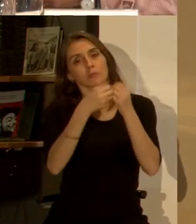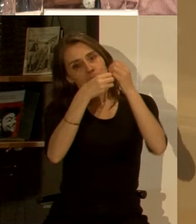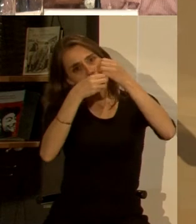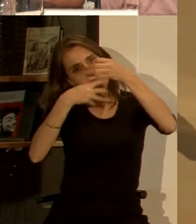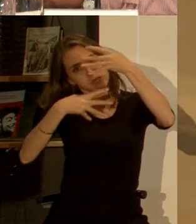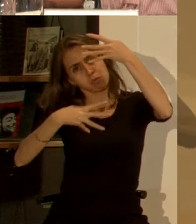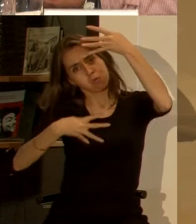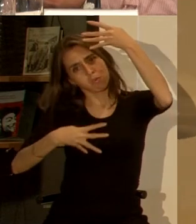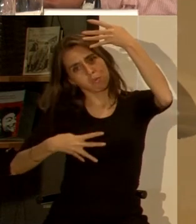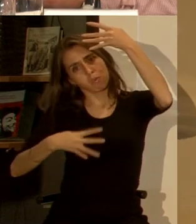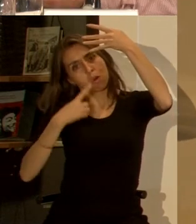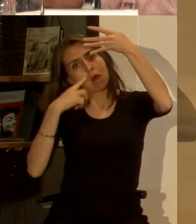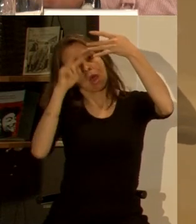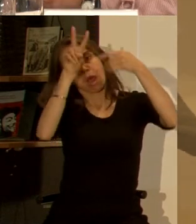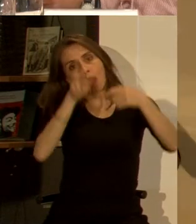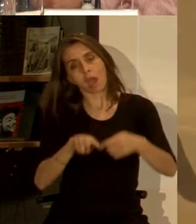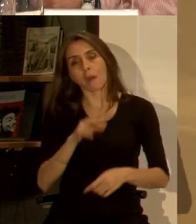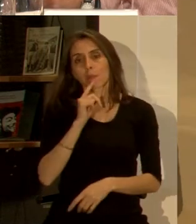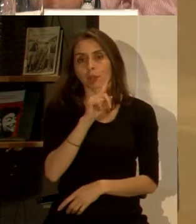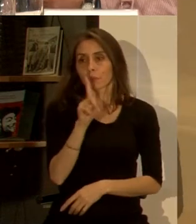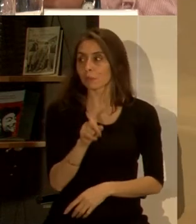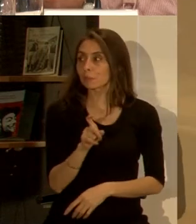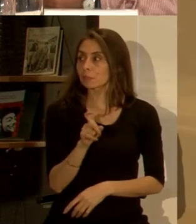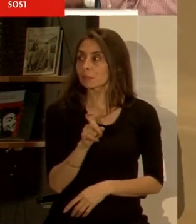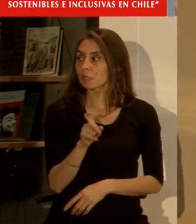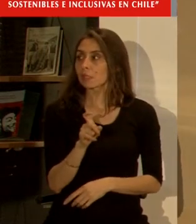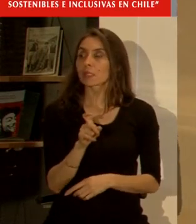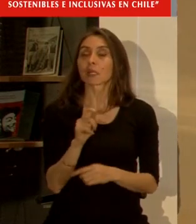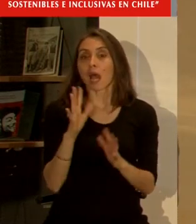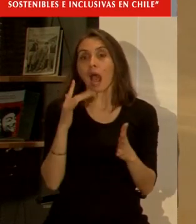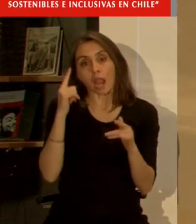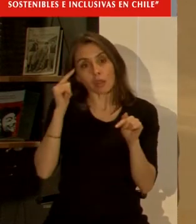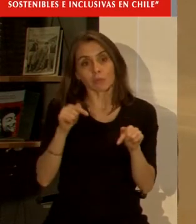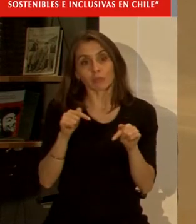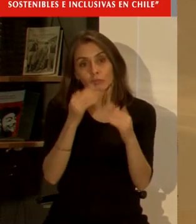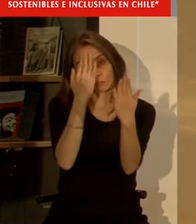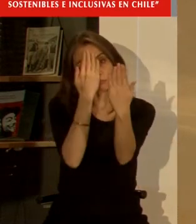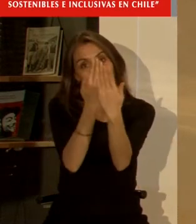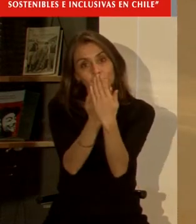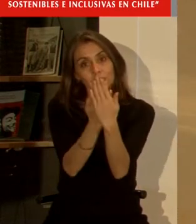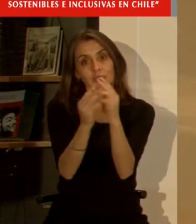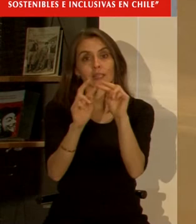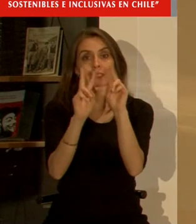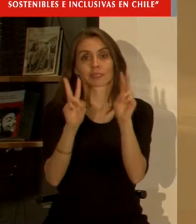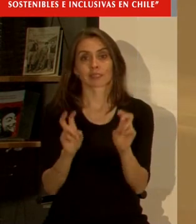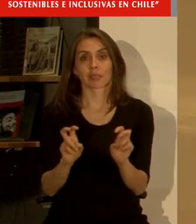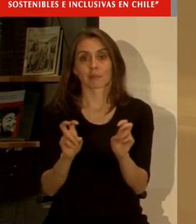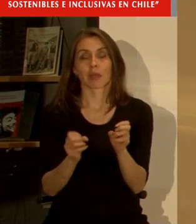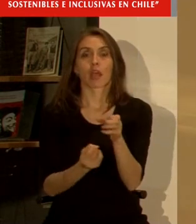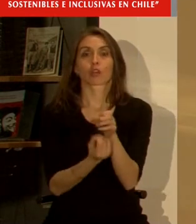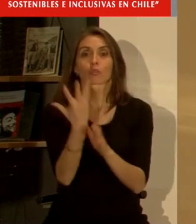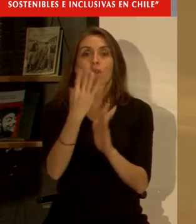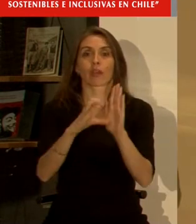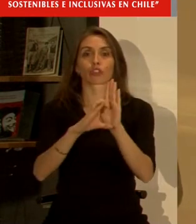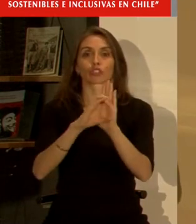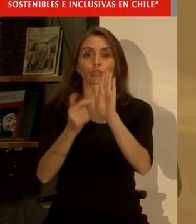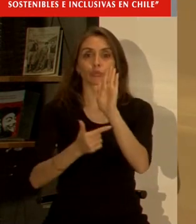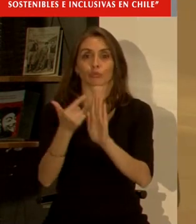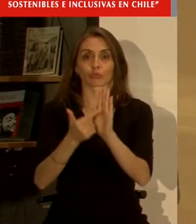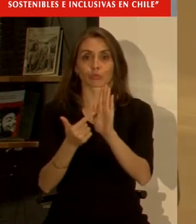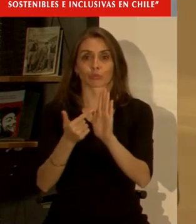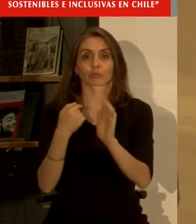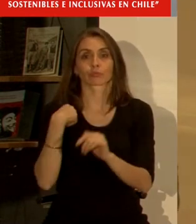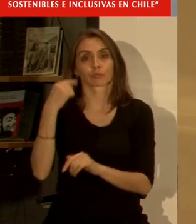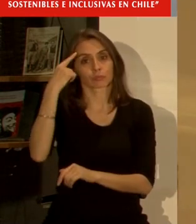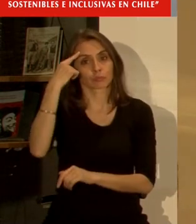que hay a lo mejor se pregunta si es que no será pertinente ya encarar de frentón el tema de una nueva constitución yo creo que